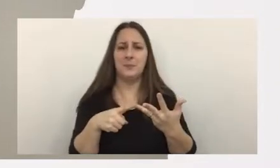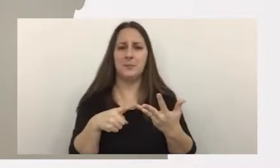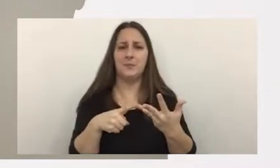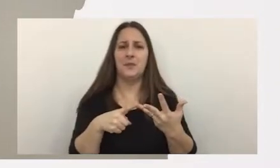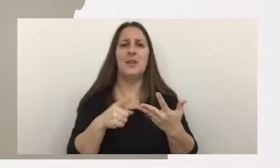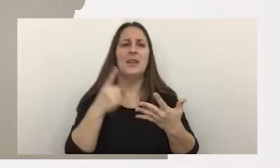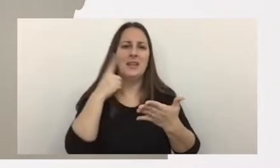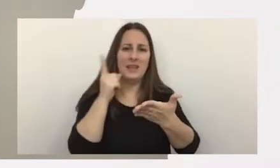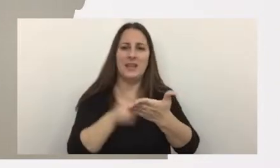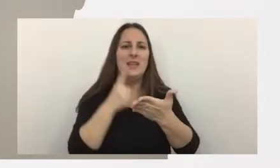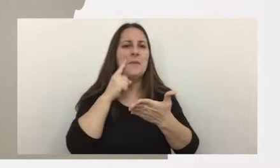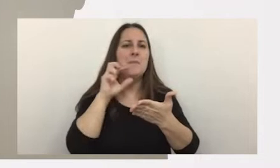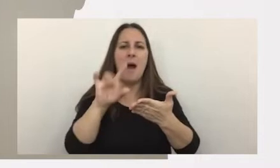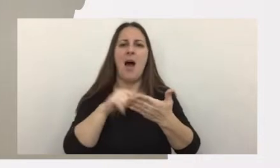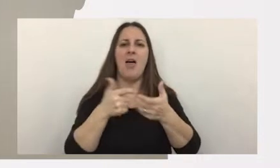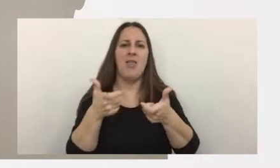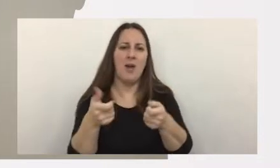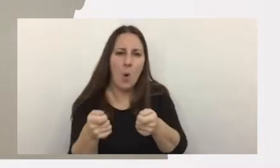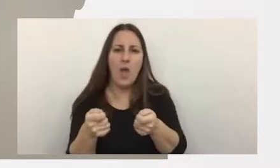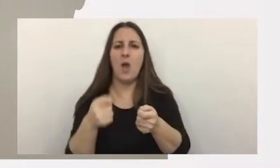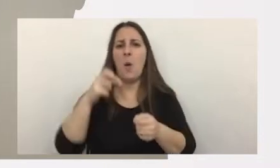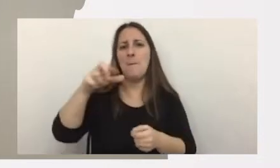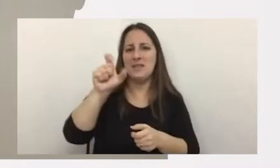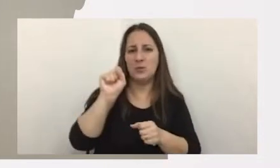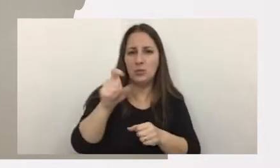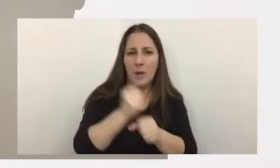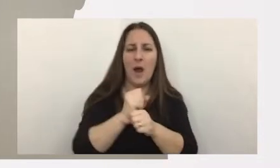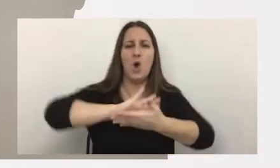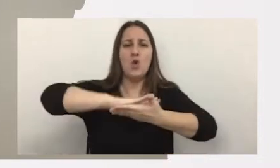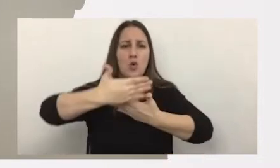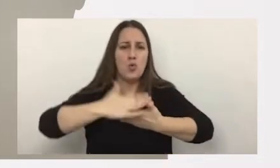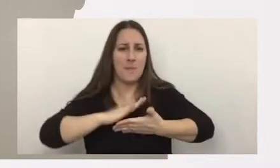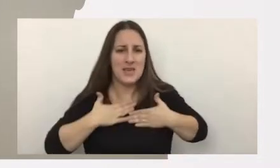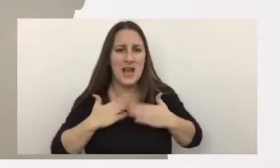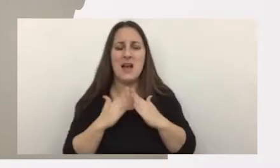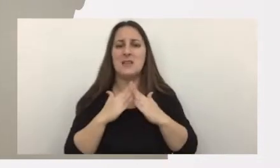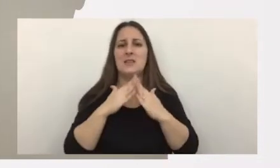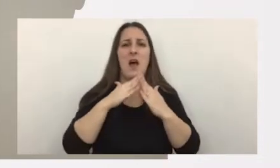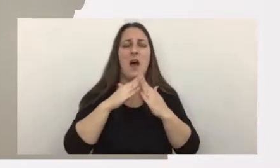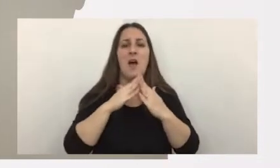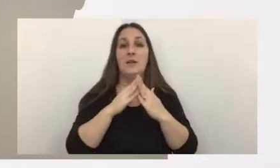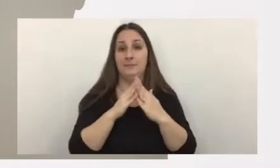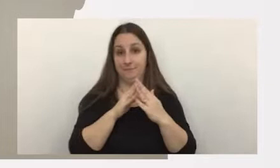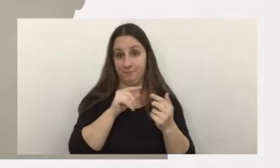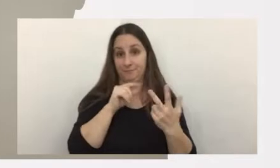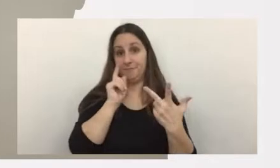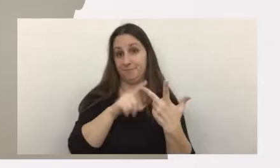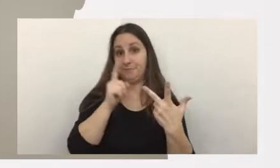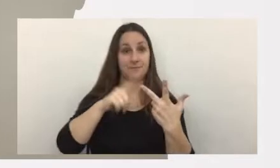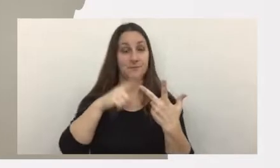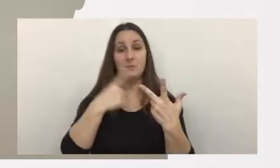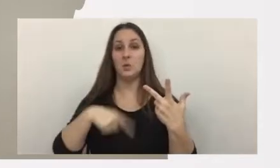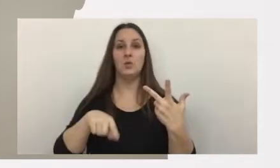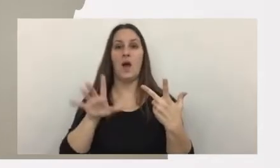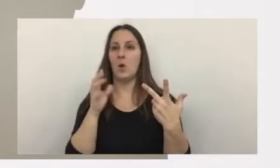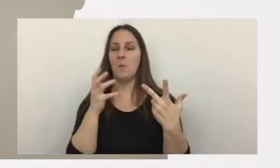ipad la consola de juegos la pc del trabajo la notebook de casa y lo tercero que impactó en esta experiencia